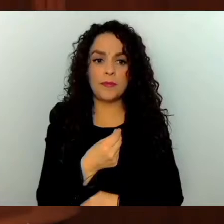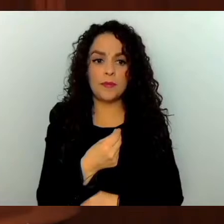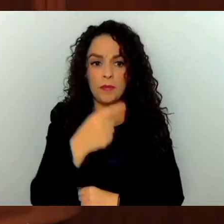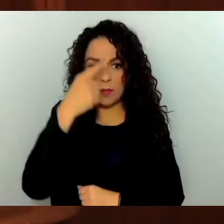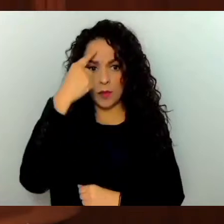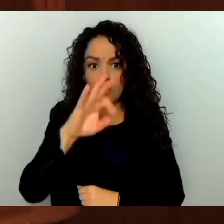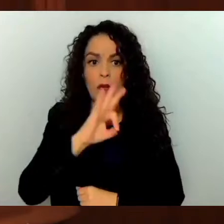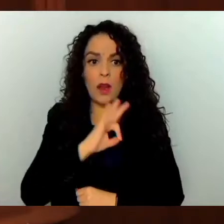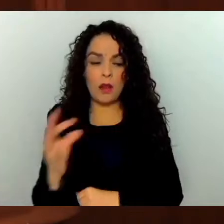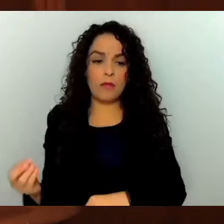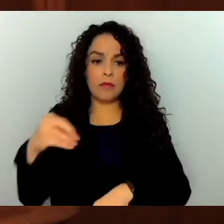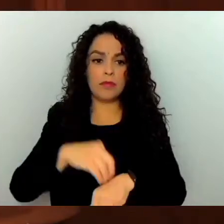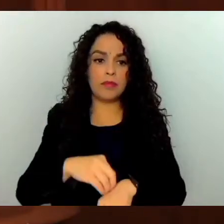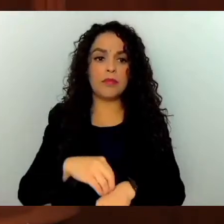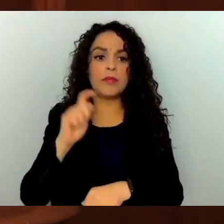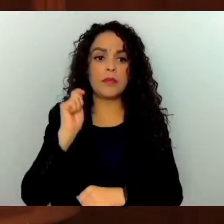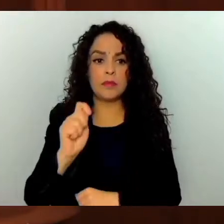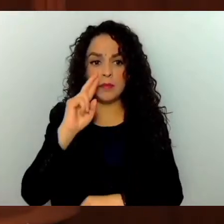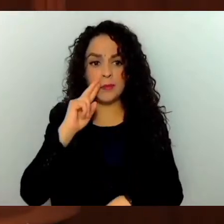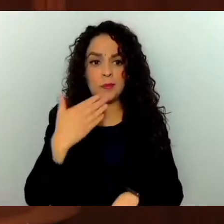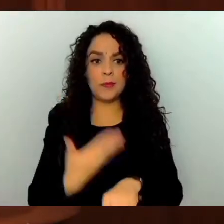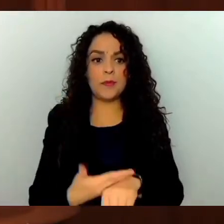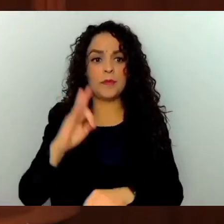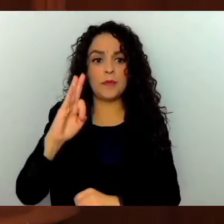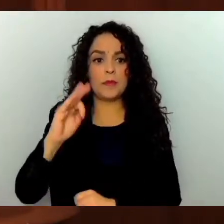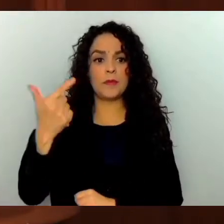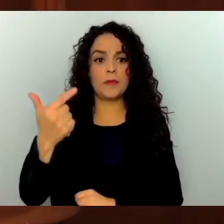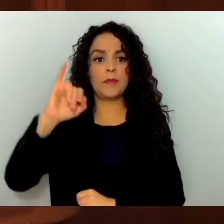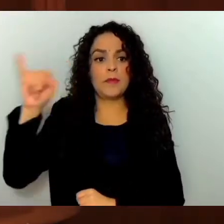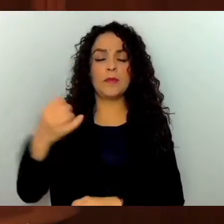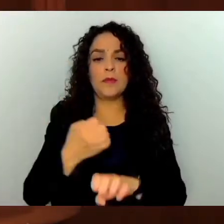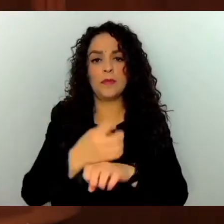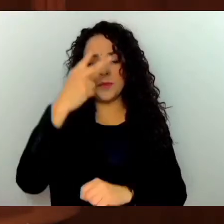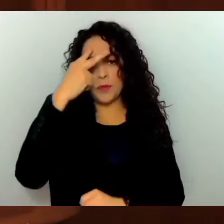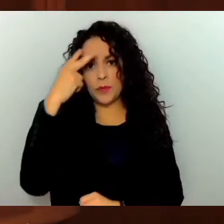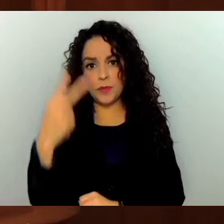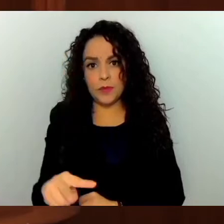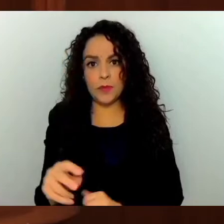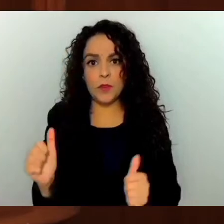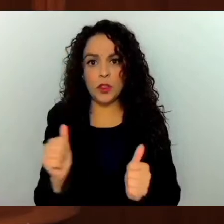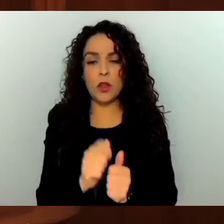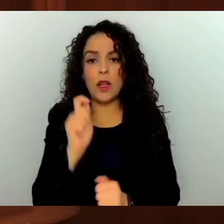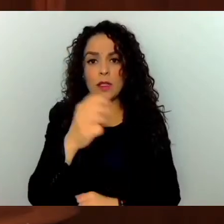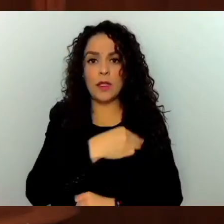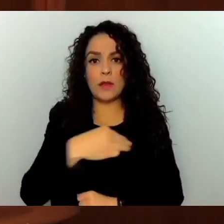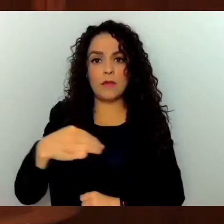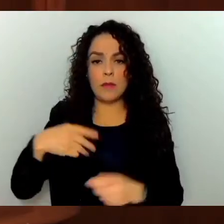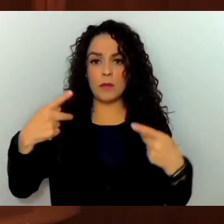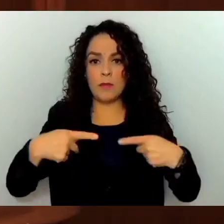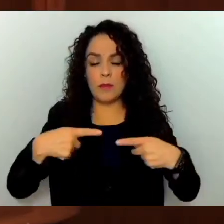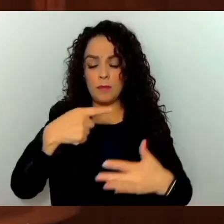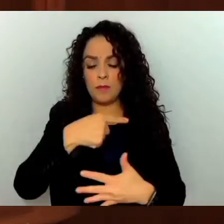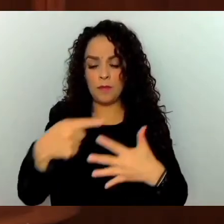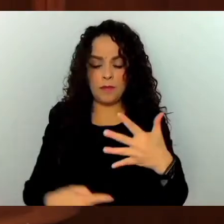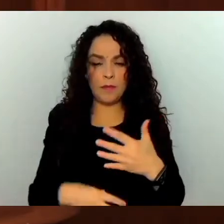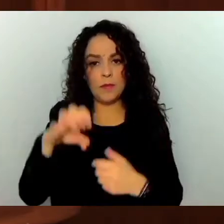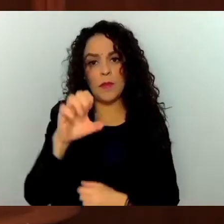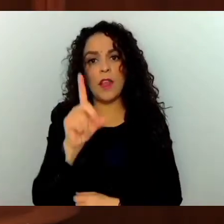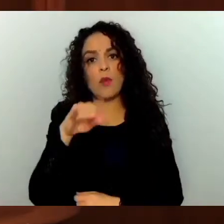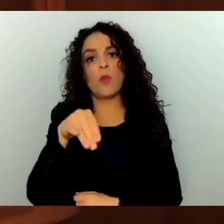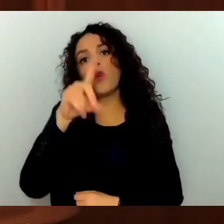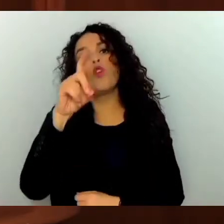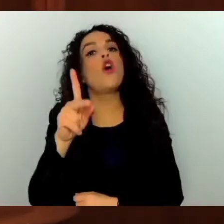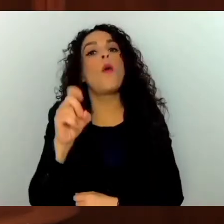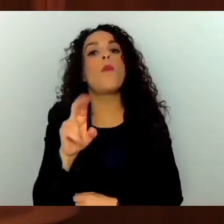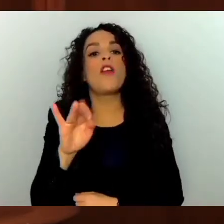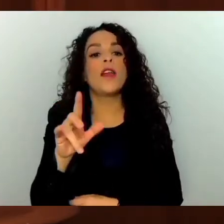Fiscal General de Justicia del Estado de México, conforme a la siguiente integración, Edmundo Porfirio Garrido